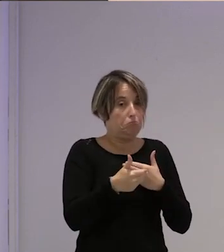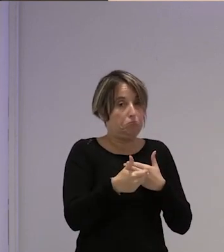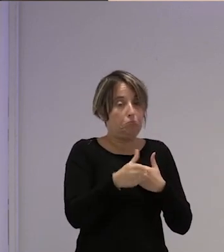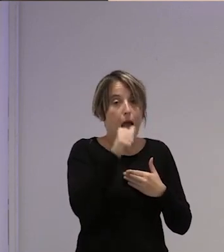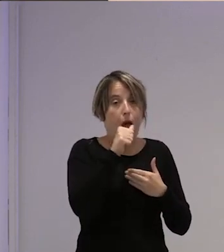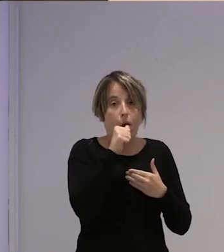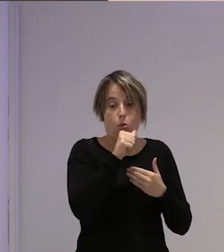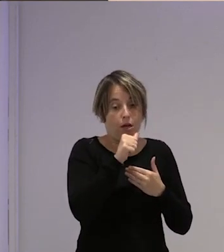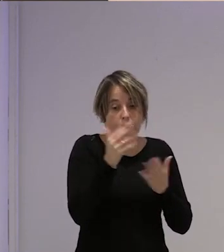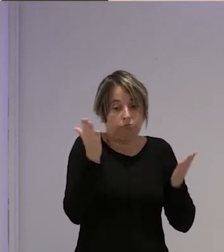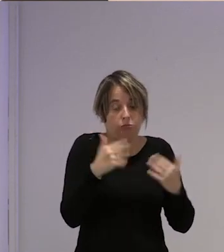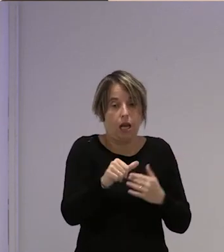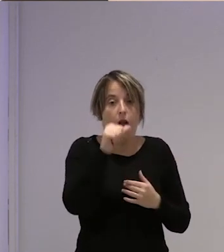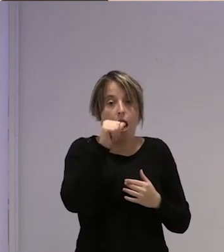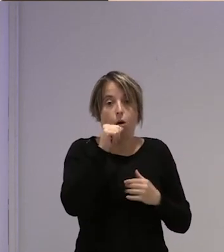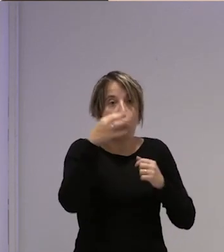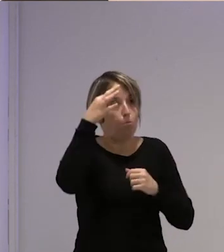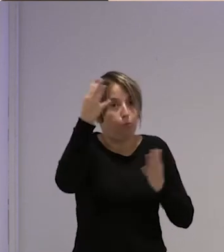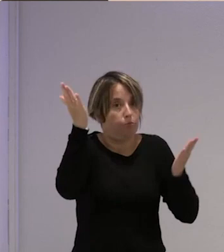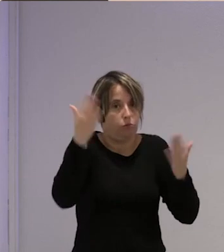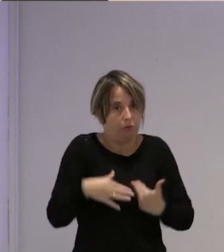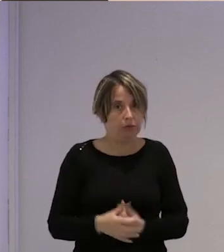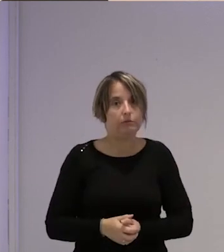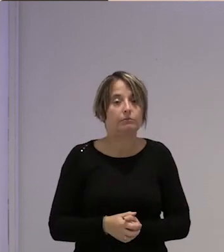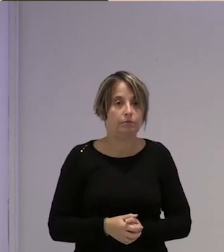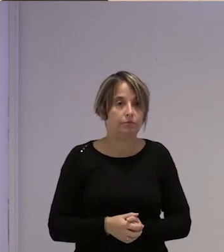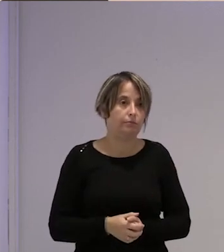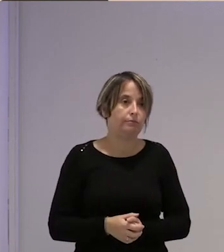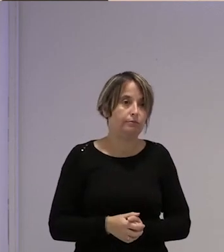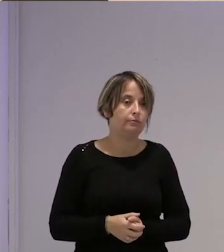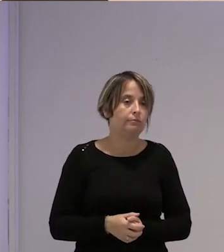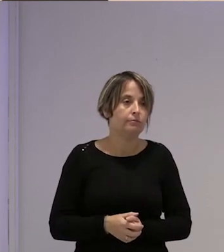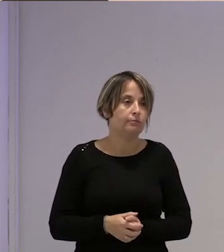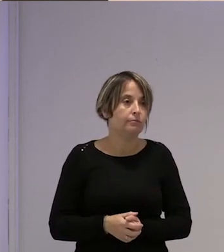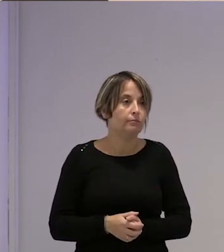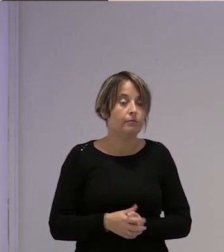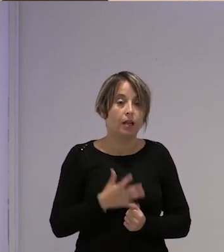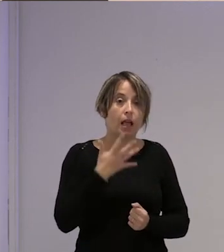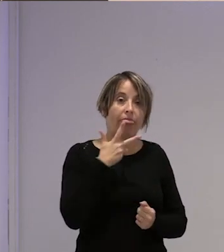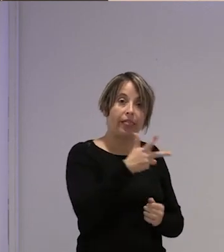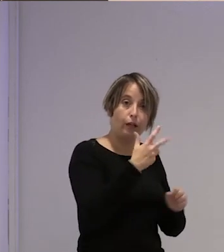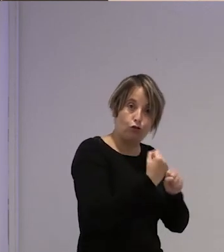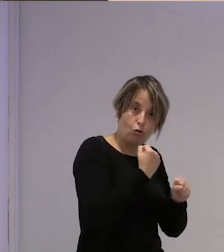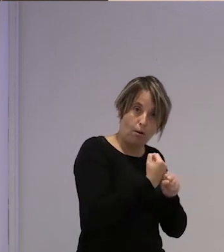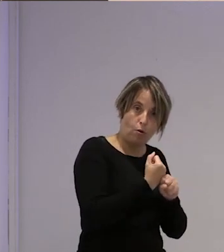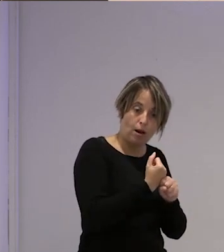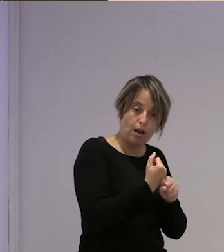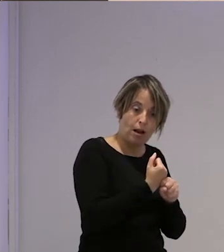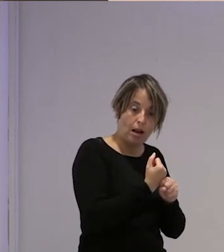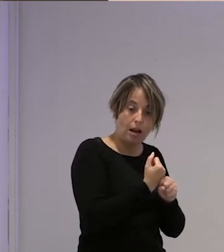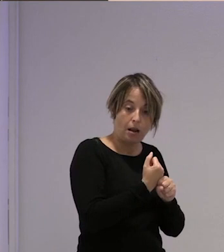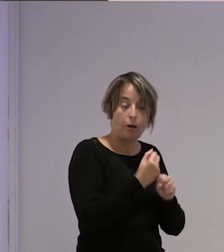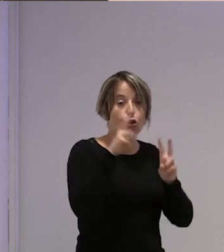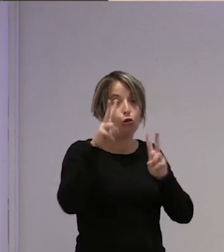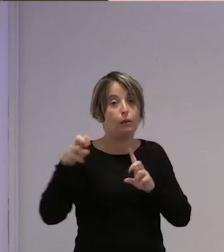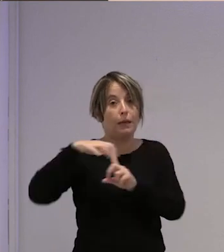sin a boca bebé incluso en los pueblos o sea que al final si ganamos un derecho laboral pero todo esto no se tiene